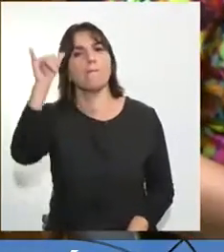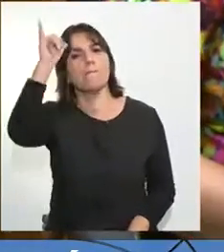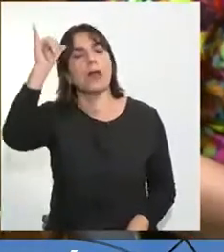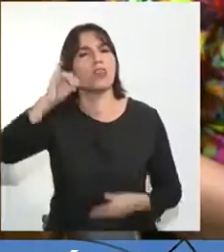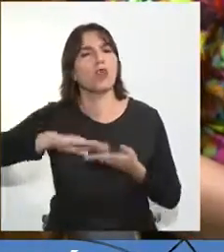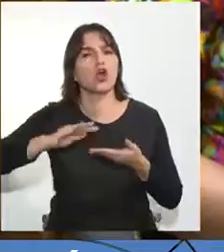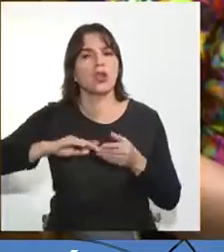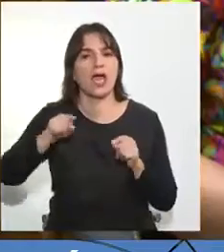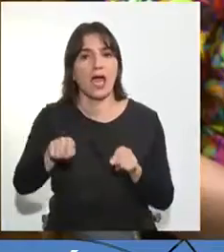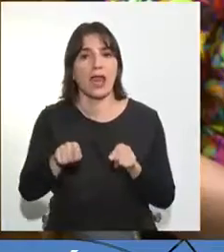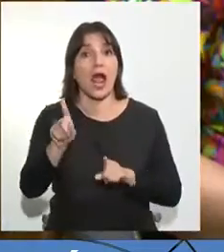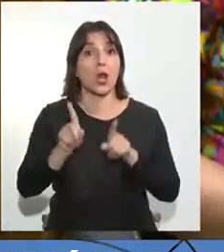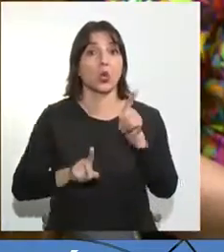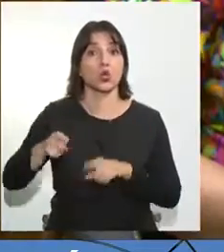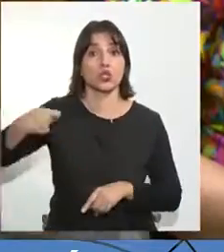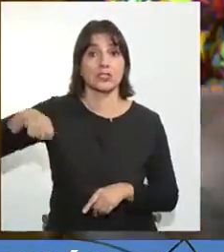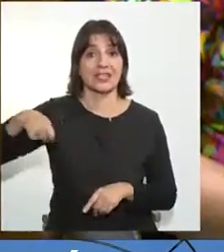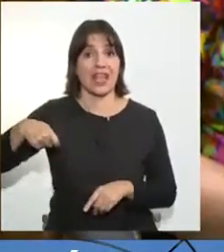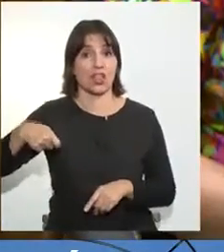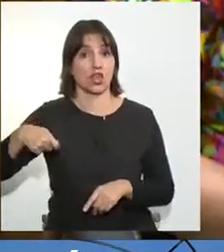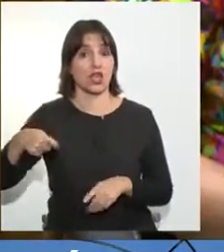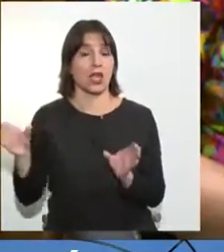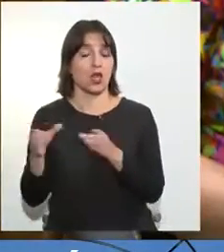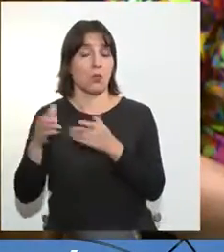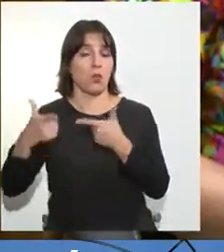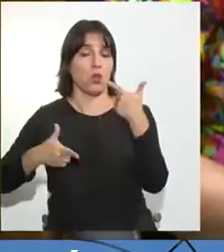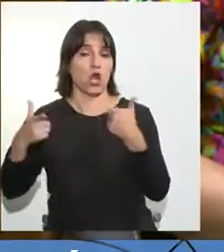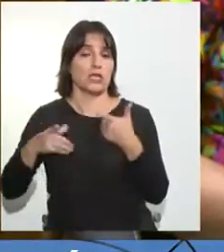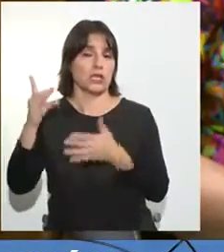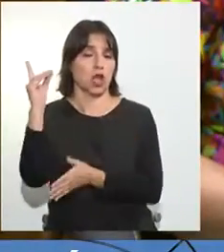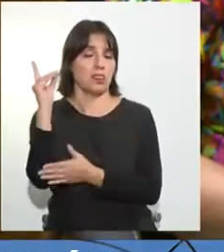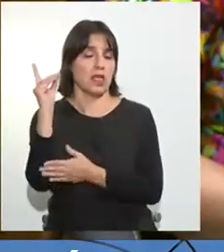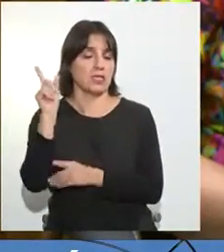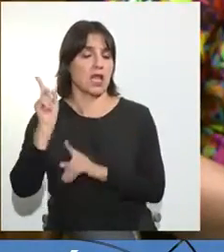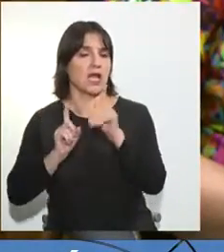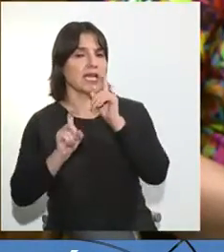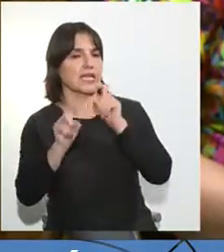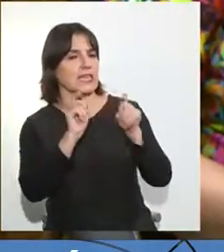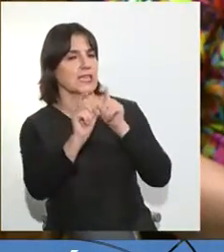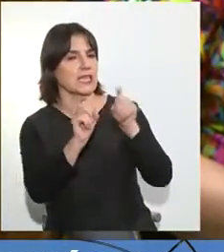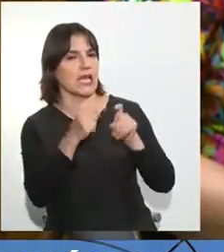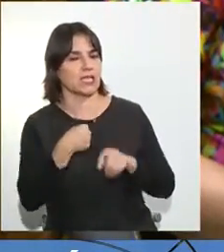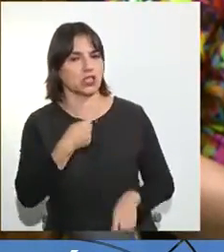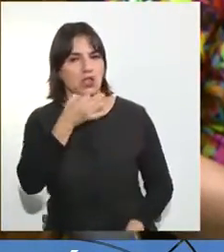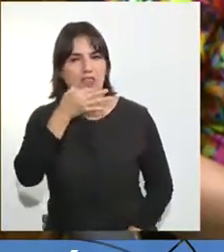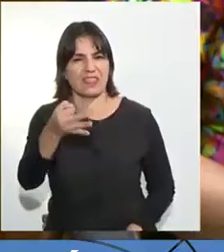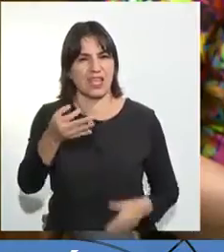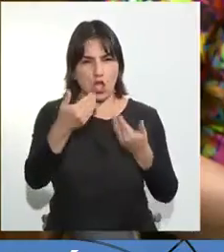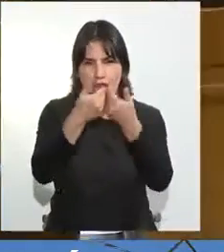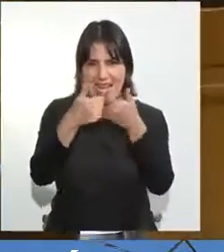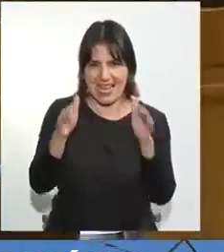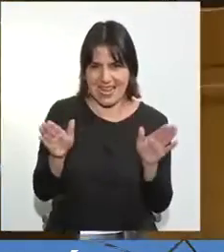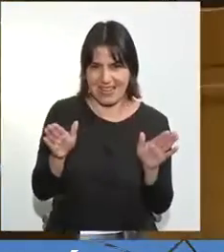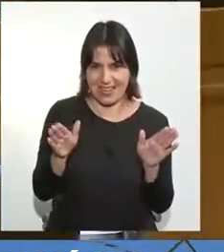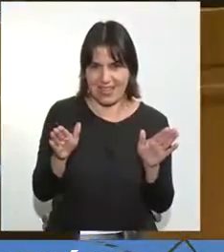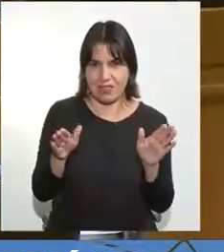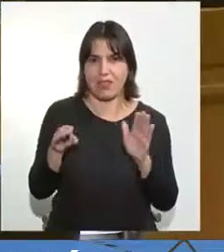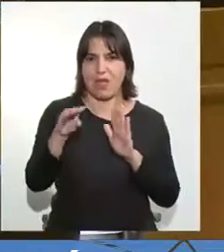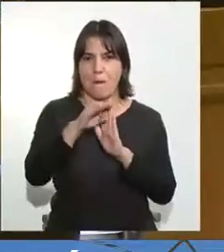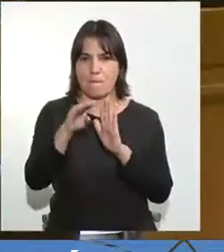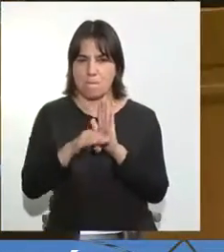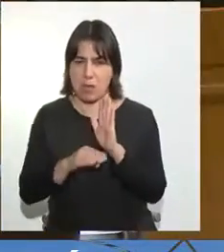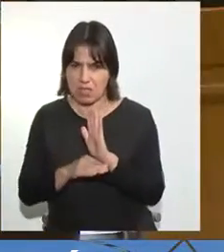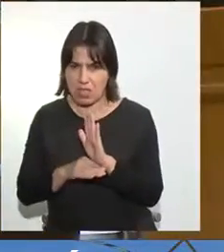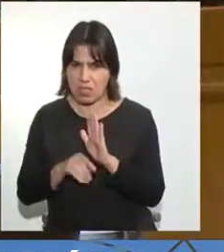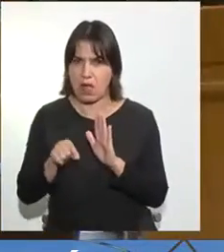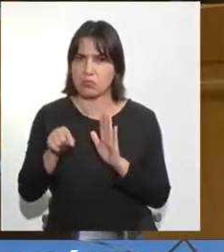critican lo que estoy planteando respecto de la libertad, las medidas cautelares, la